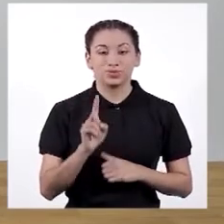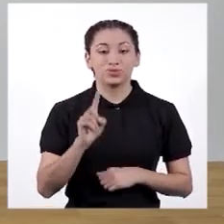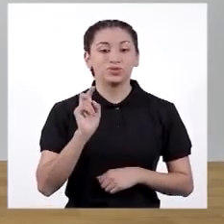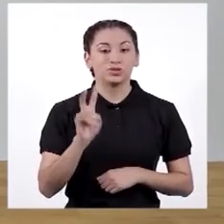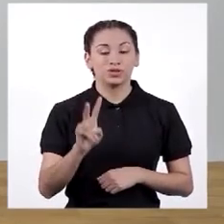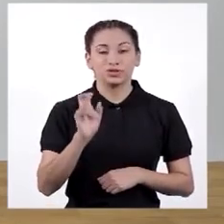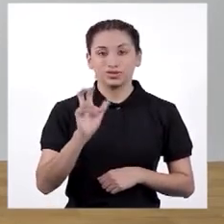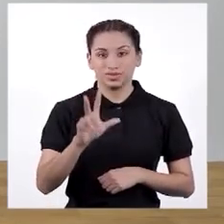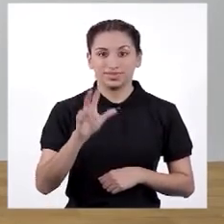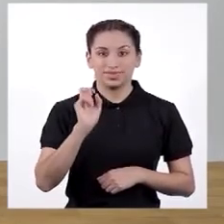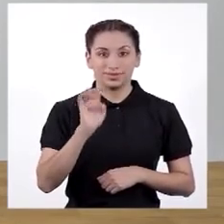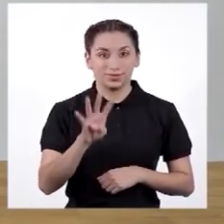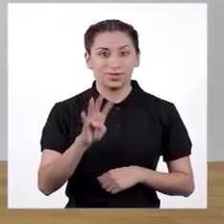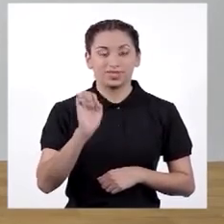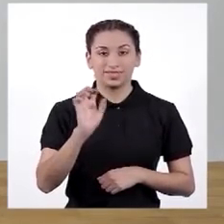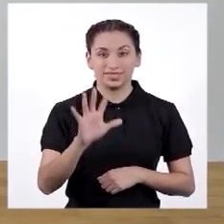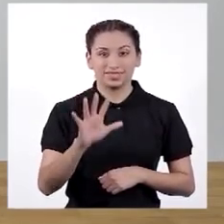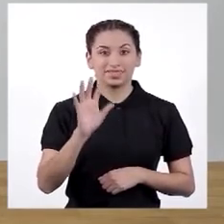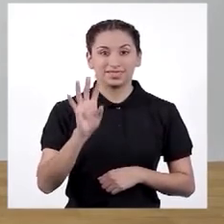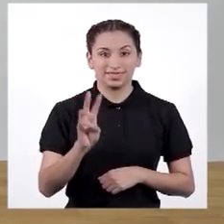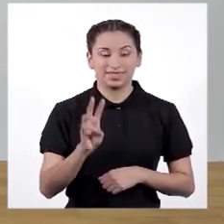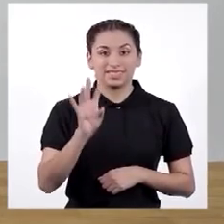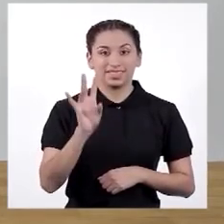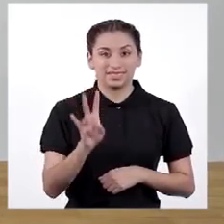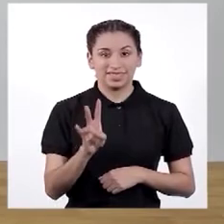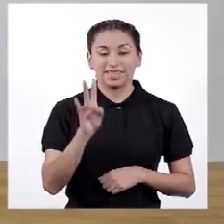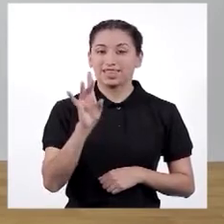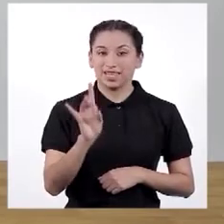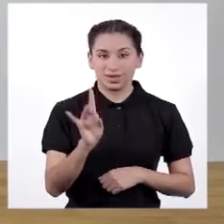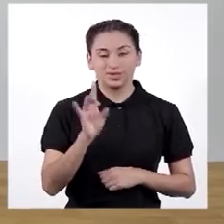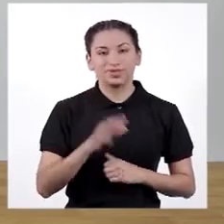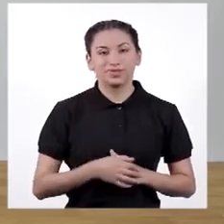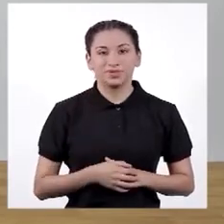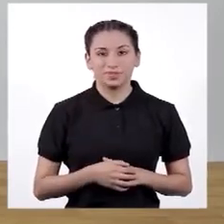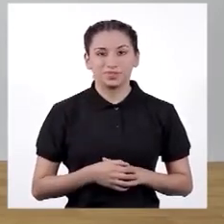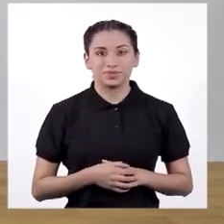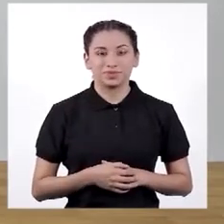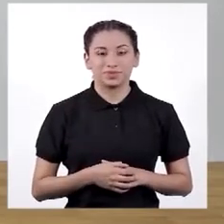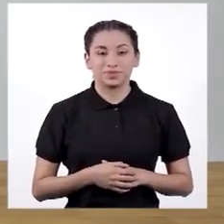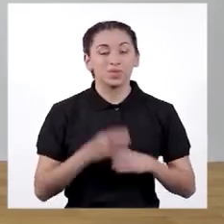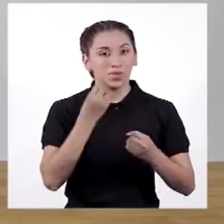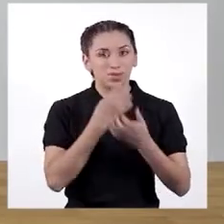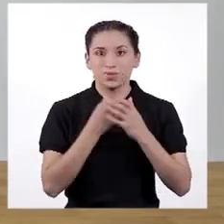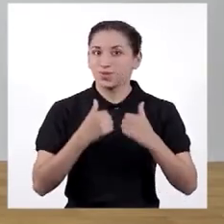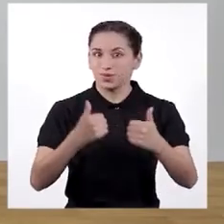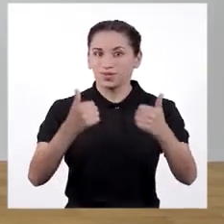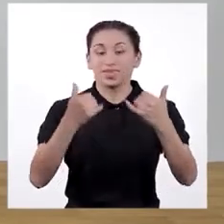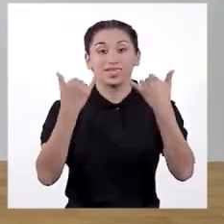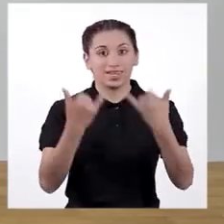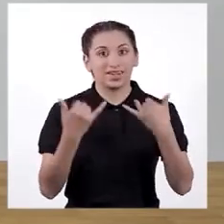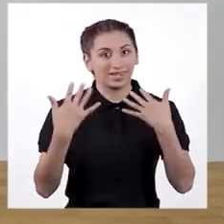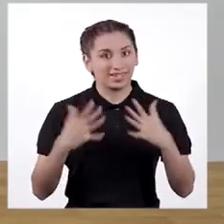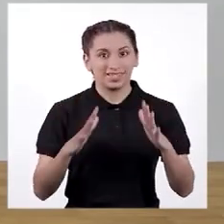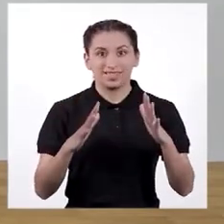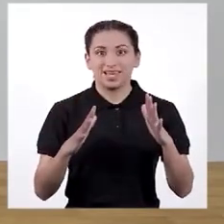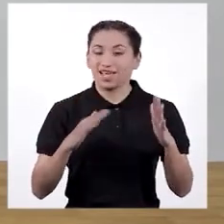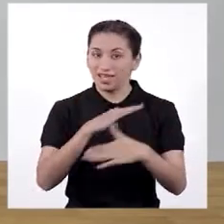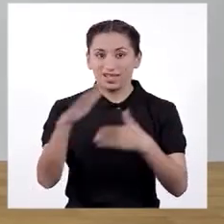5, 6, 7, 8. 1, 2, 3, 4, 5, 6, 7, 8. Muy bien.